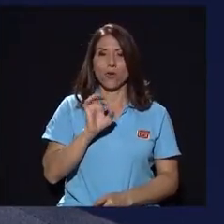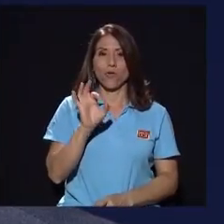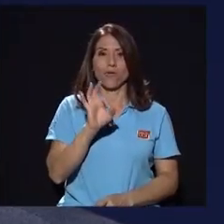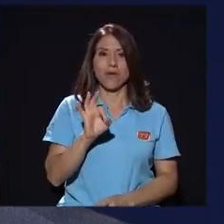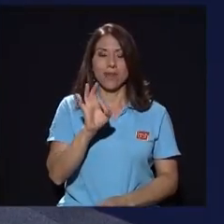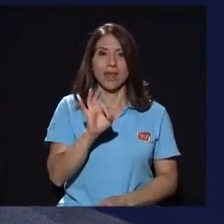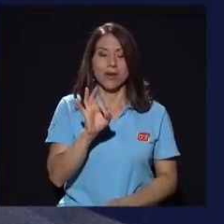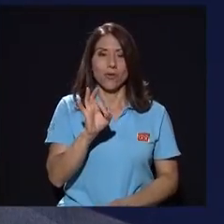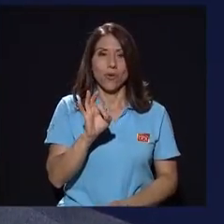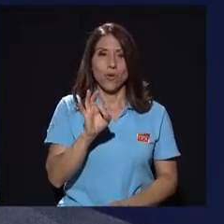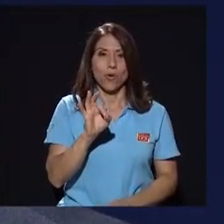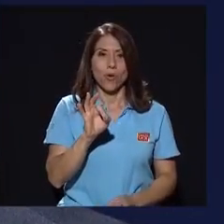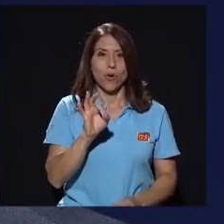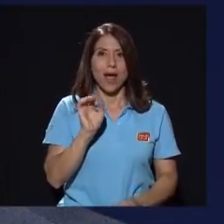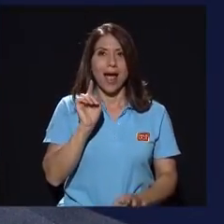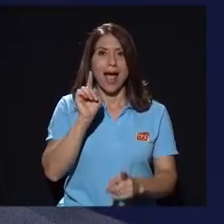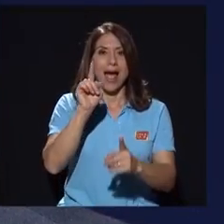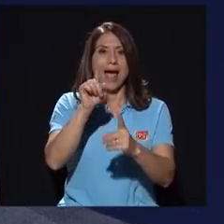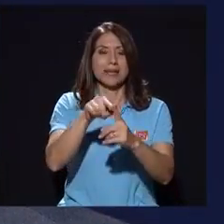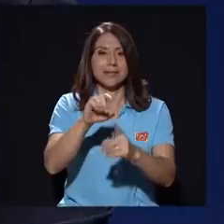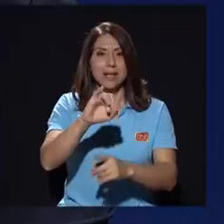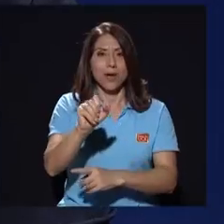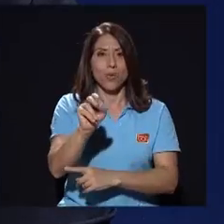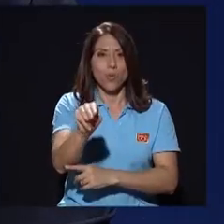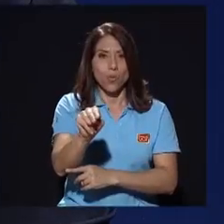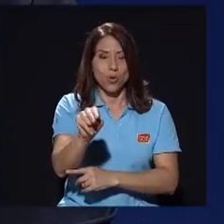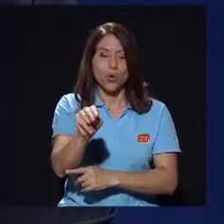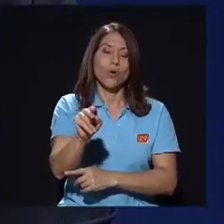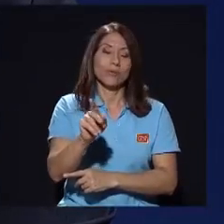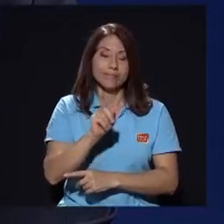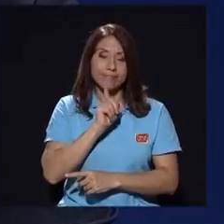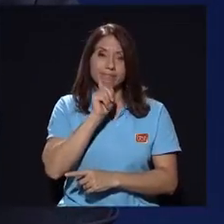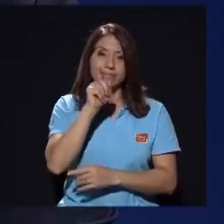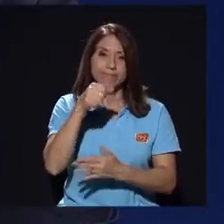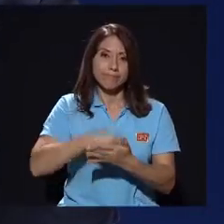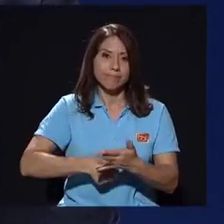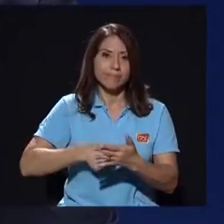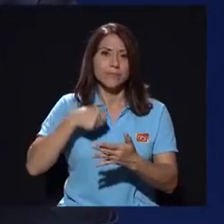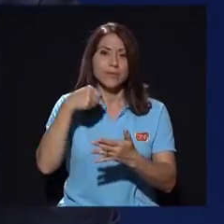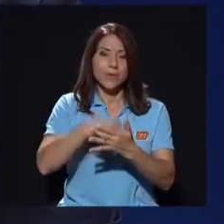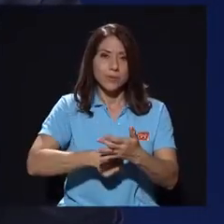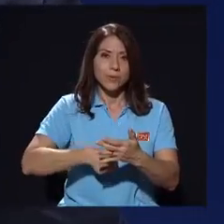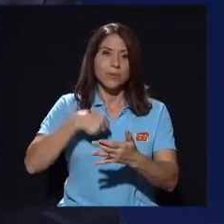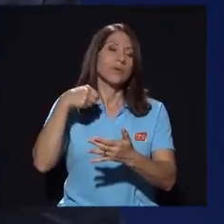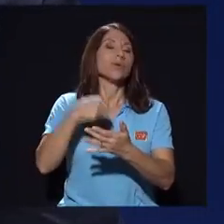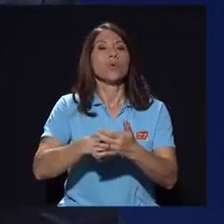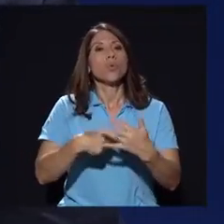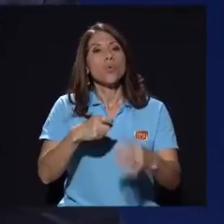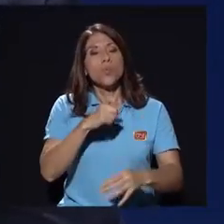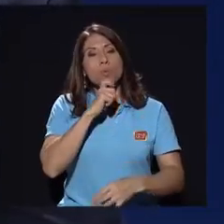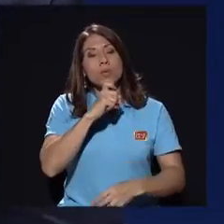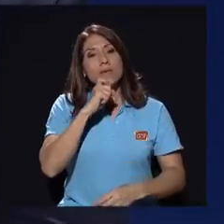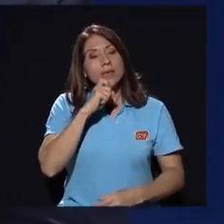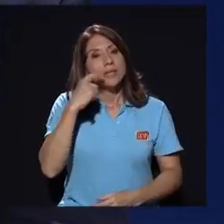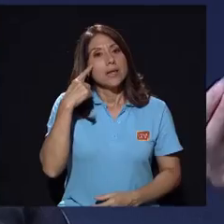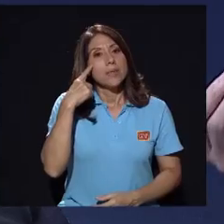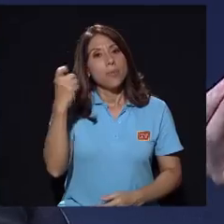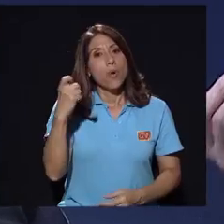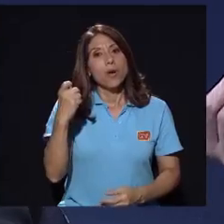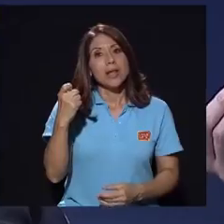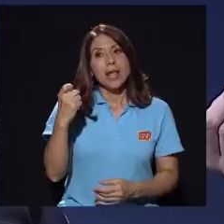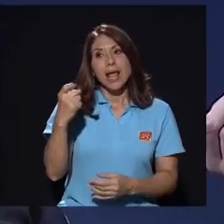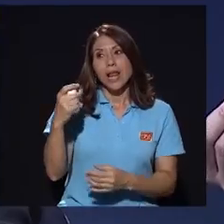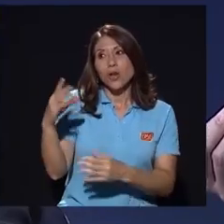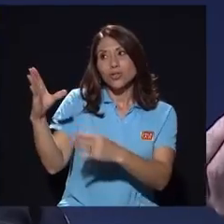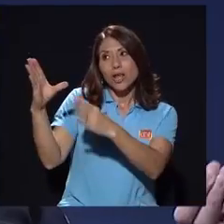-febrero, hasta el mes de junio, efectivamente fue una lucha que era muy difícil porque las